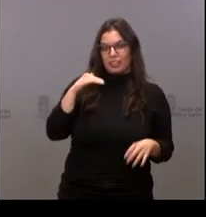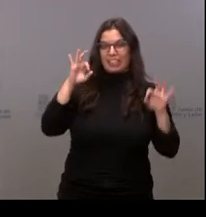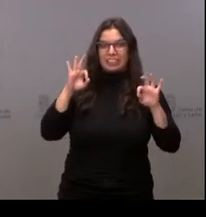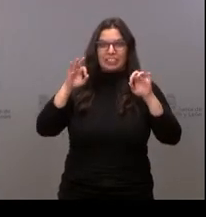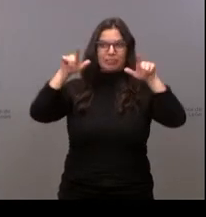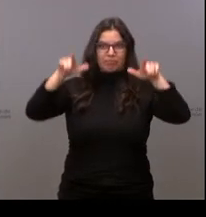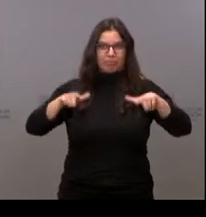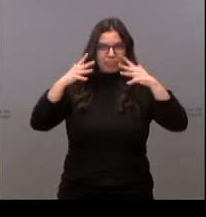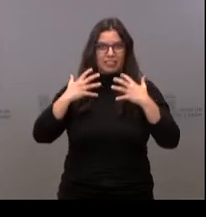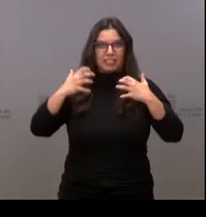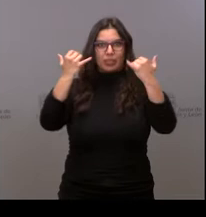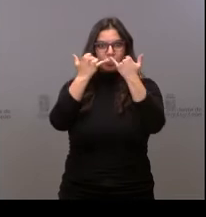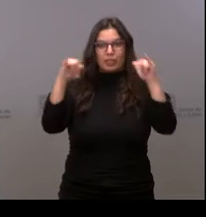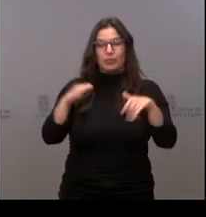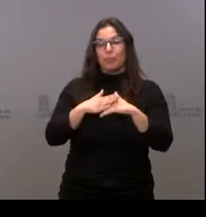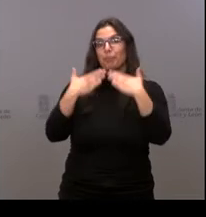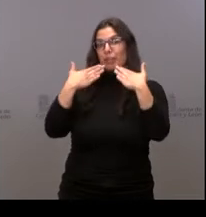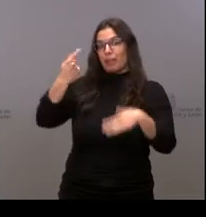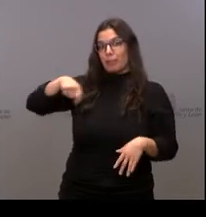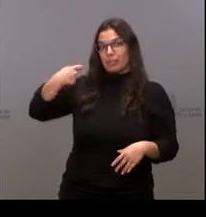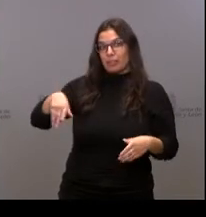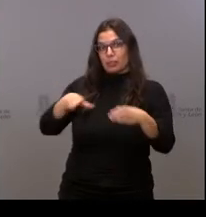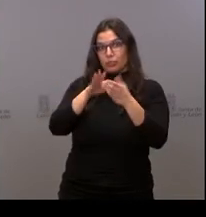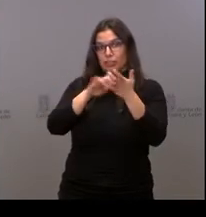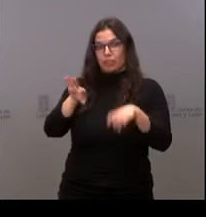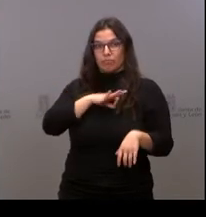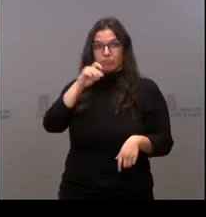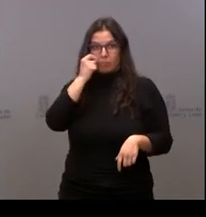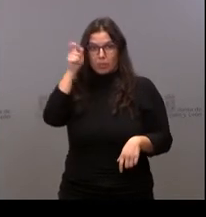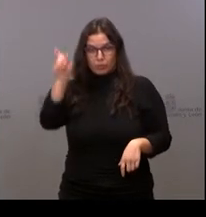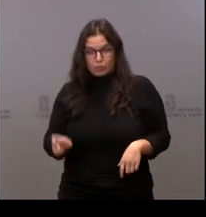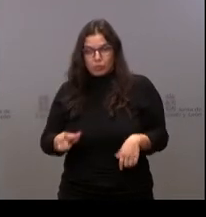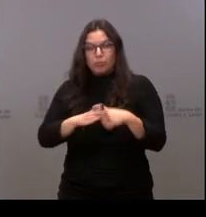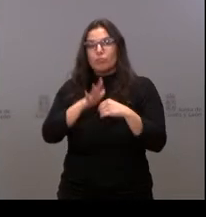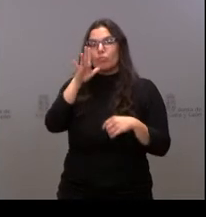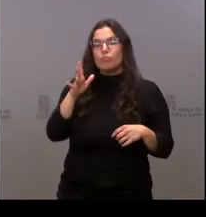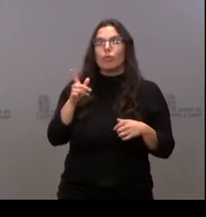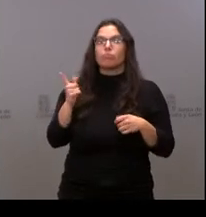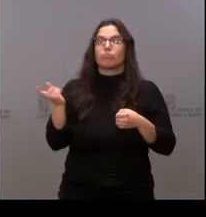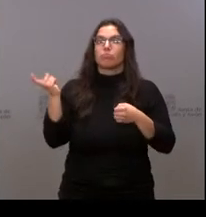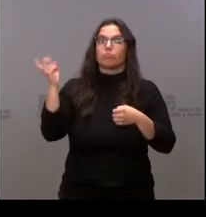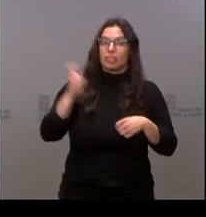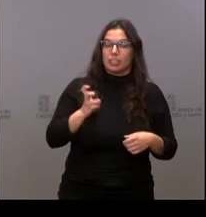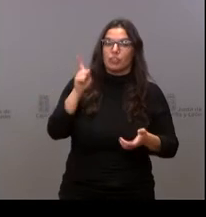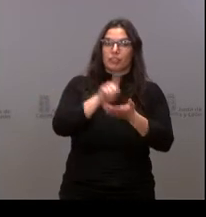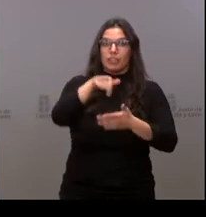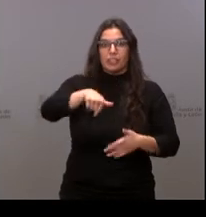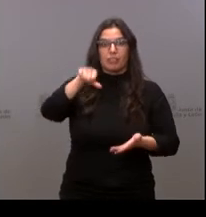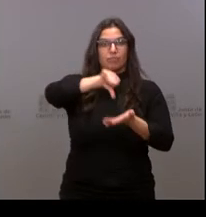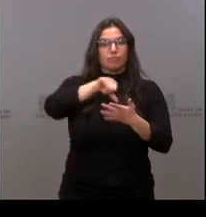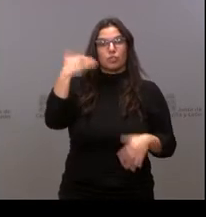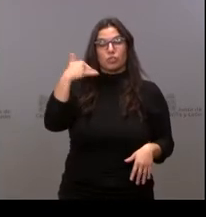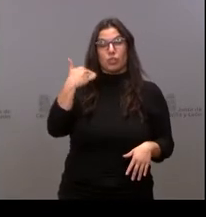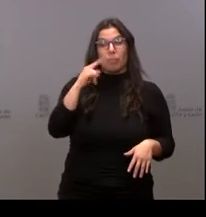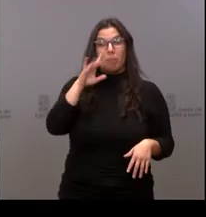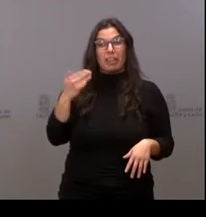salón de actos. Gracias, presidente de la Junta de Castilla y León, Alfonso Fernández Mañueco, por estar nuevamente en Soria y creo que, si no me equivoco,